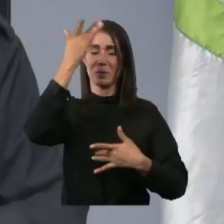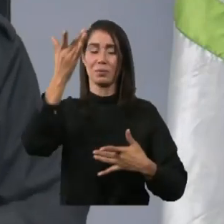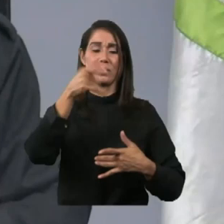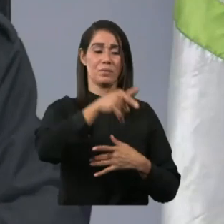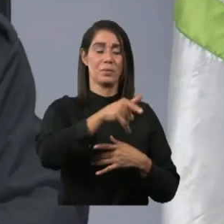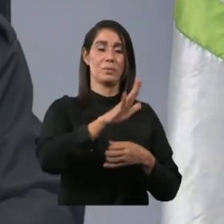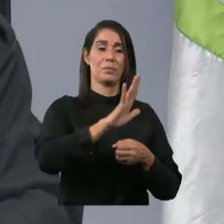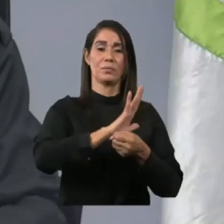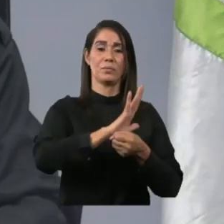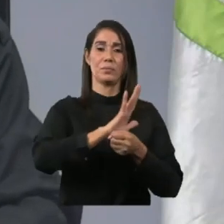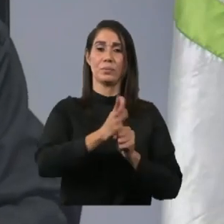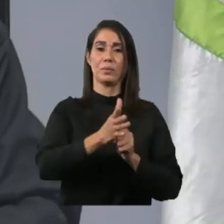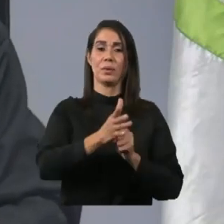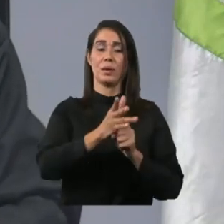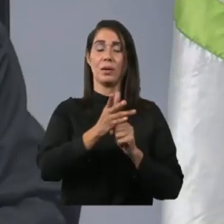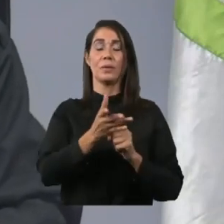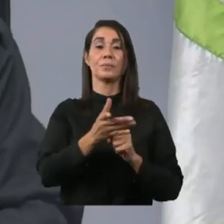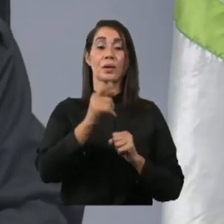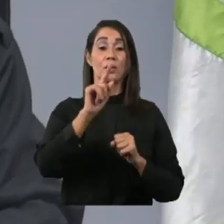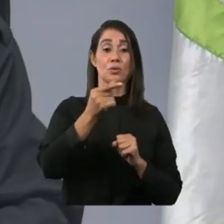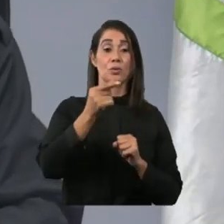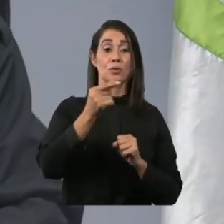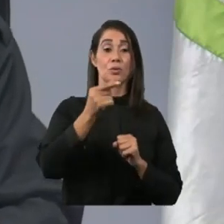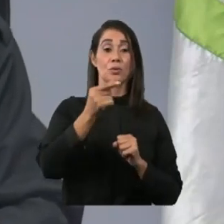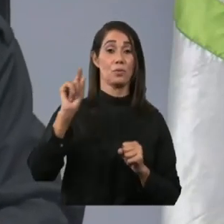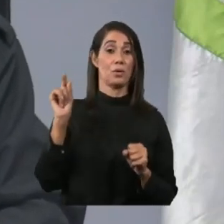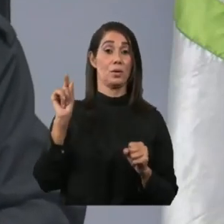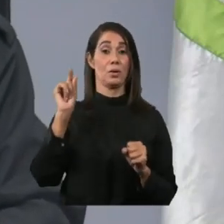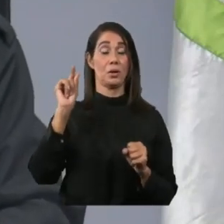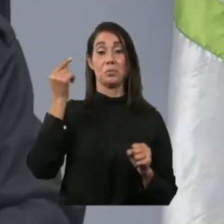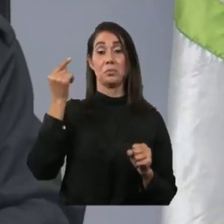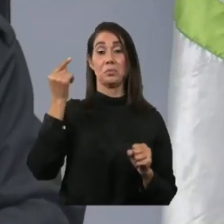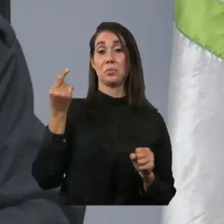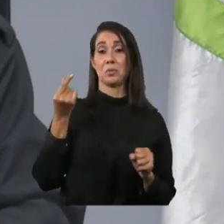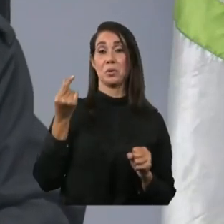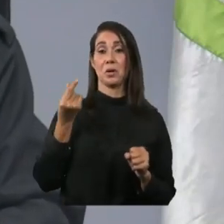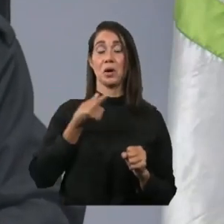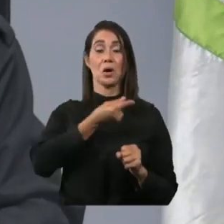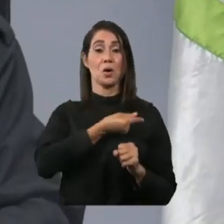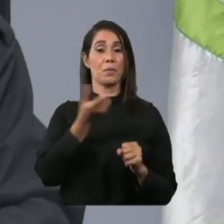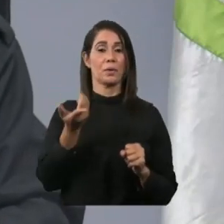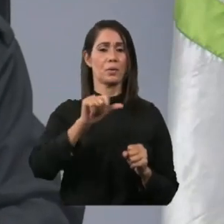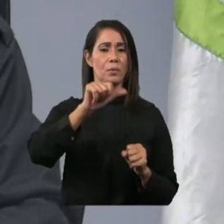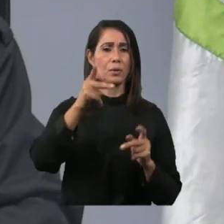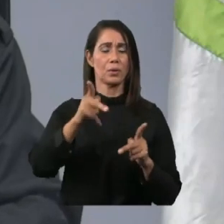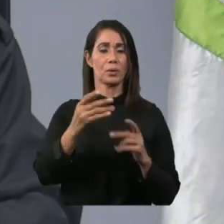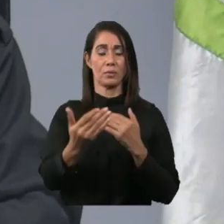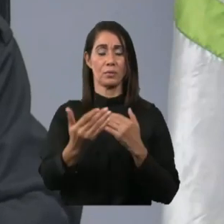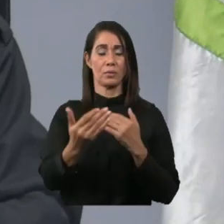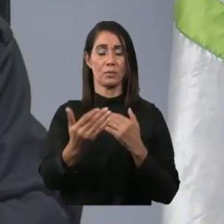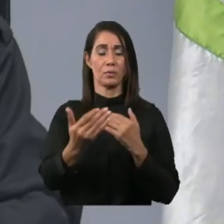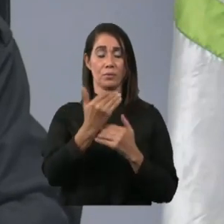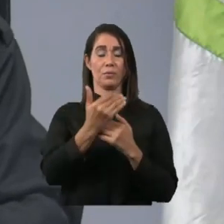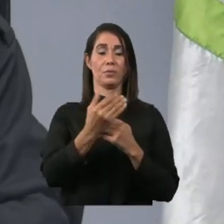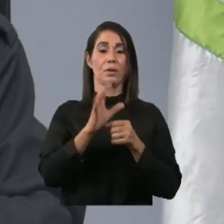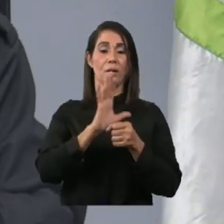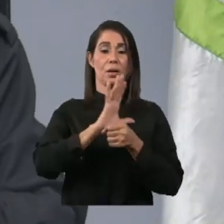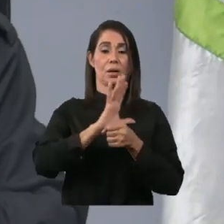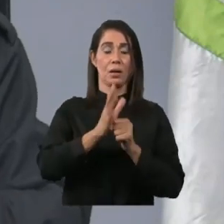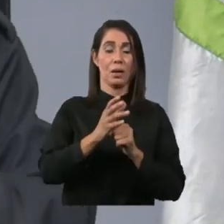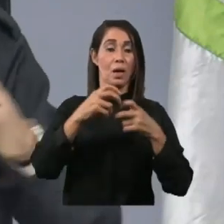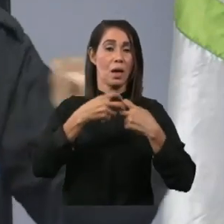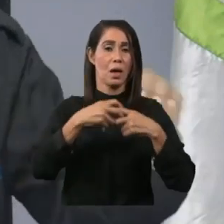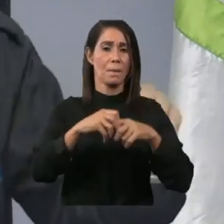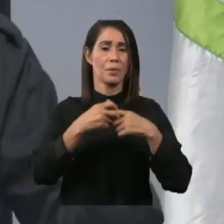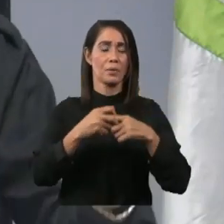fue el gobernador quien y otras autoridades que fueron afectadas empresarios